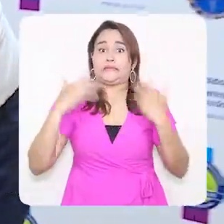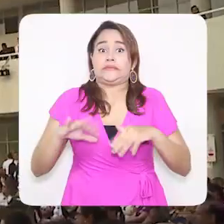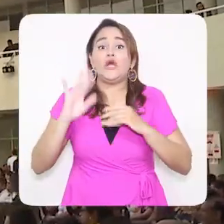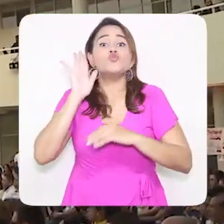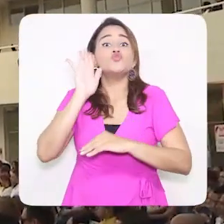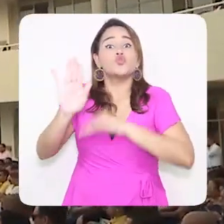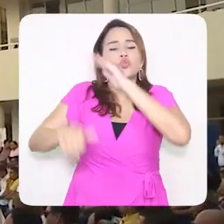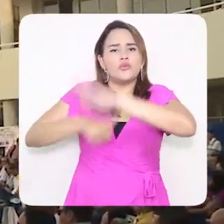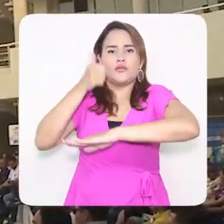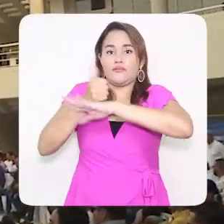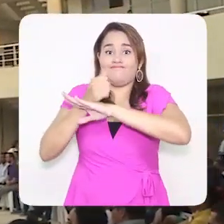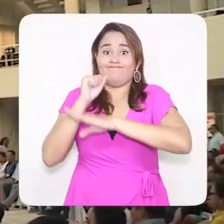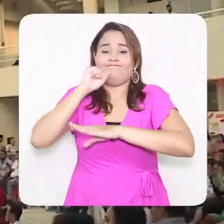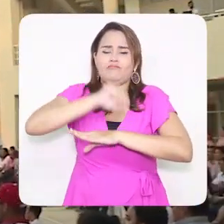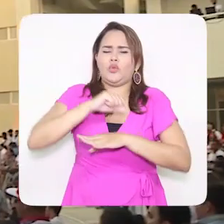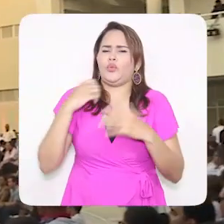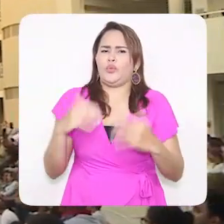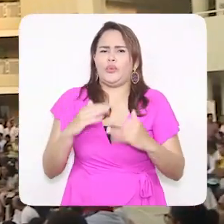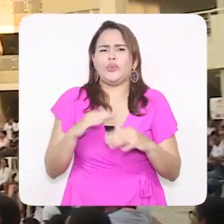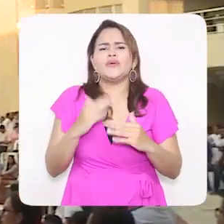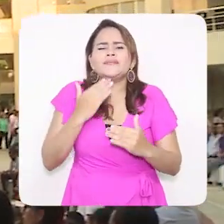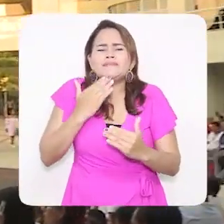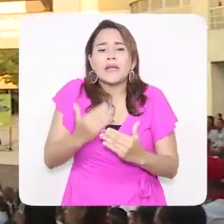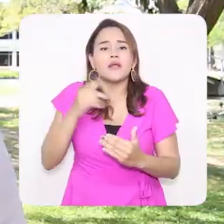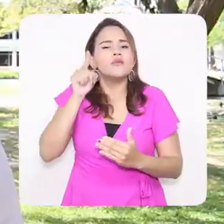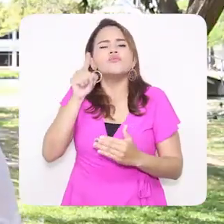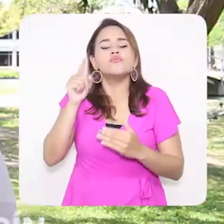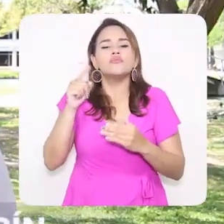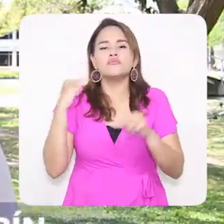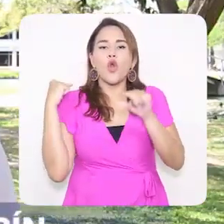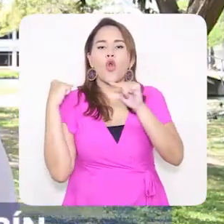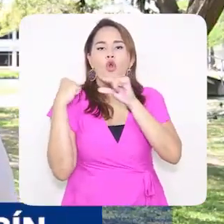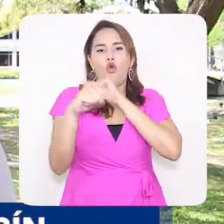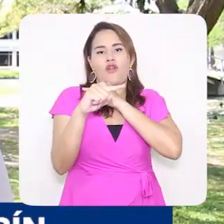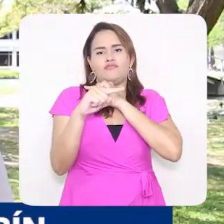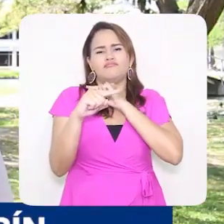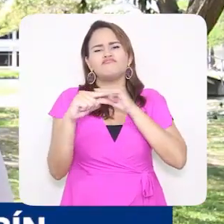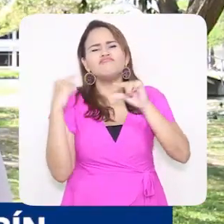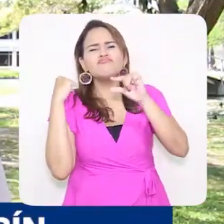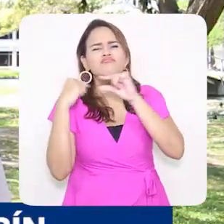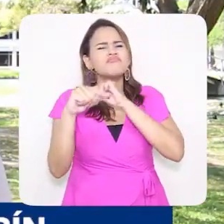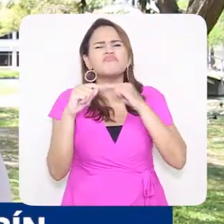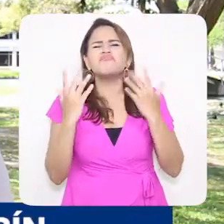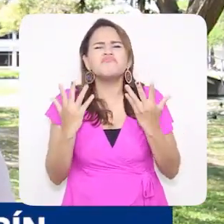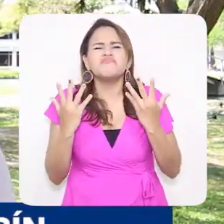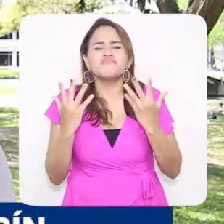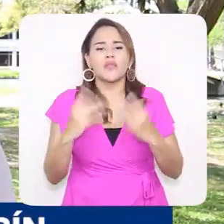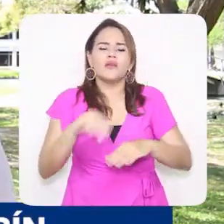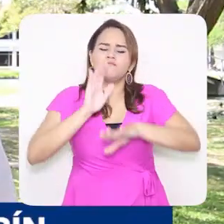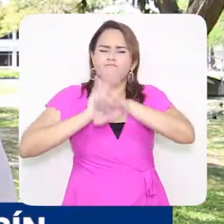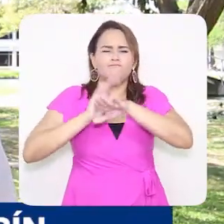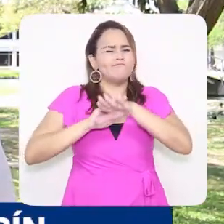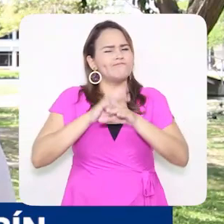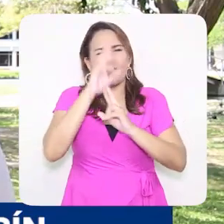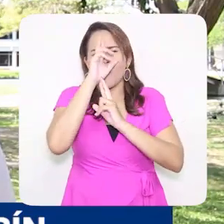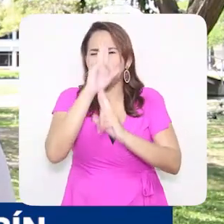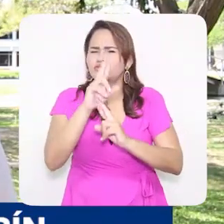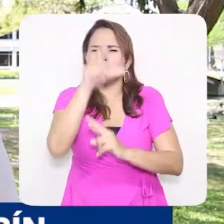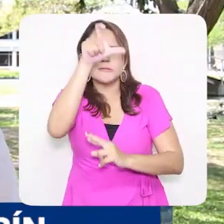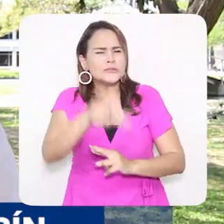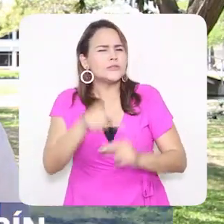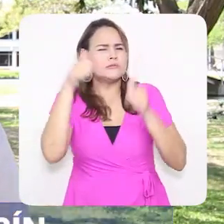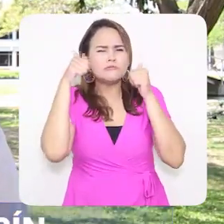rector tuvo la gentileza de compartirnos un correo para expresar su mensaje de reconocimiento y